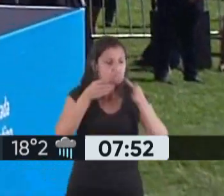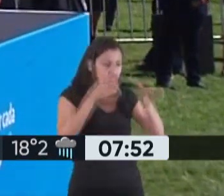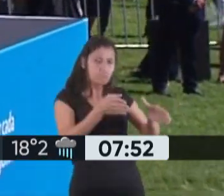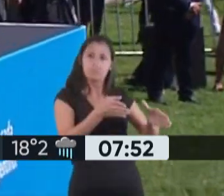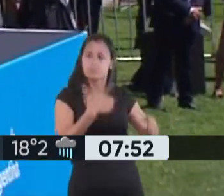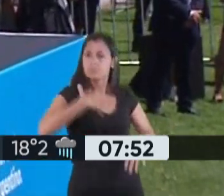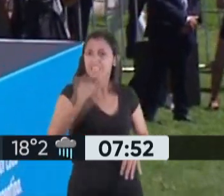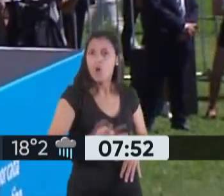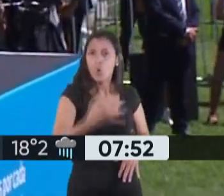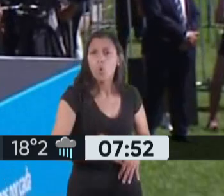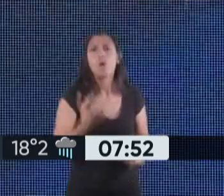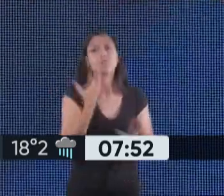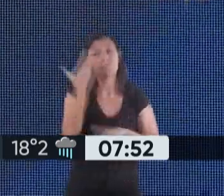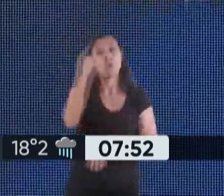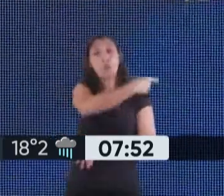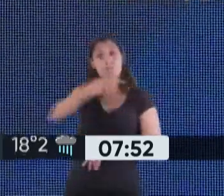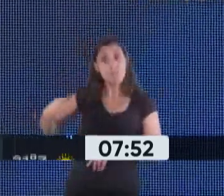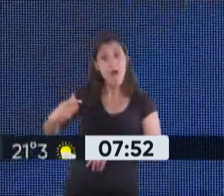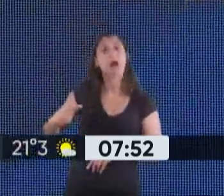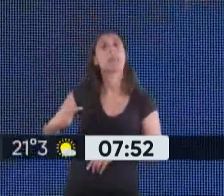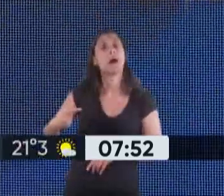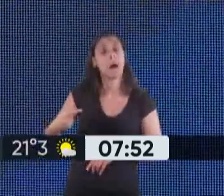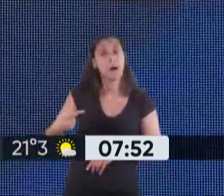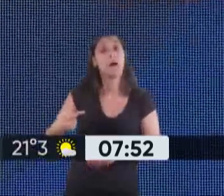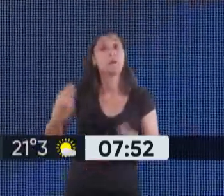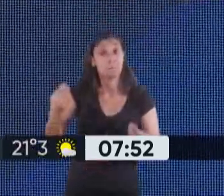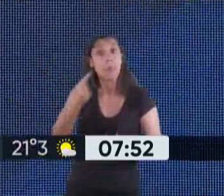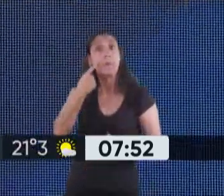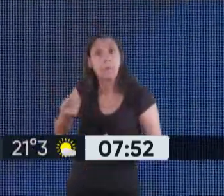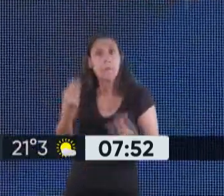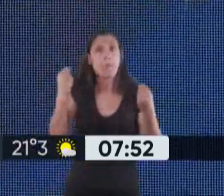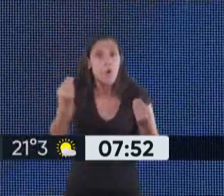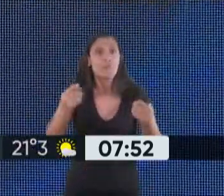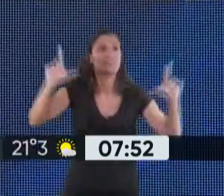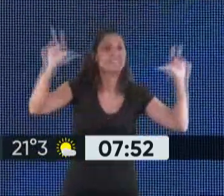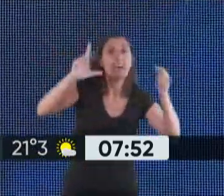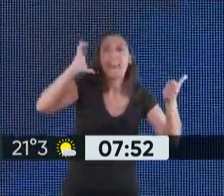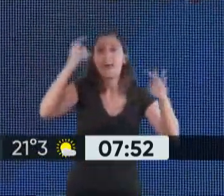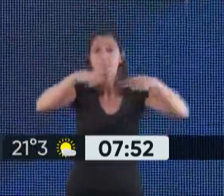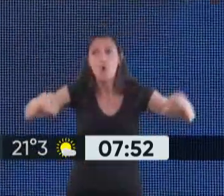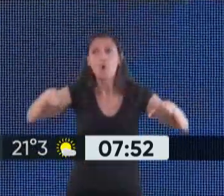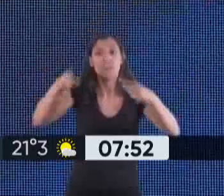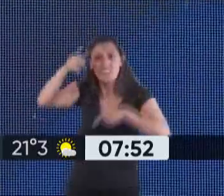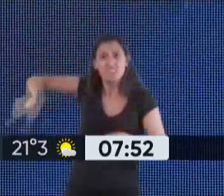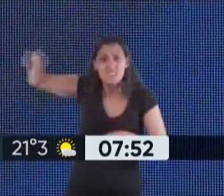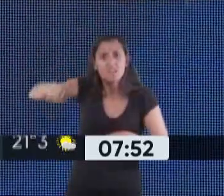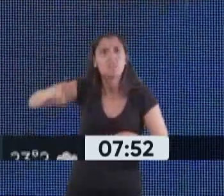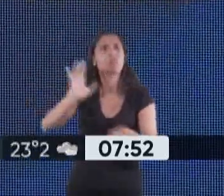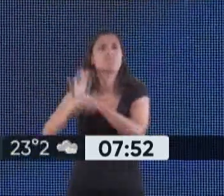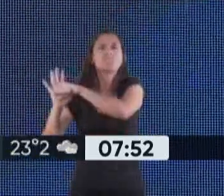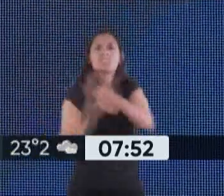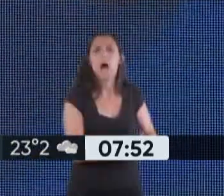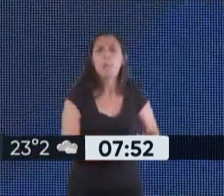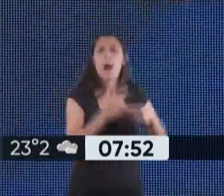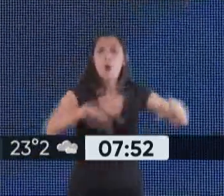Porque hemos visto hace una semana cómo el sistema de medios puede ocuparse de tapar una noticia. Pero la